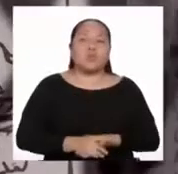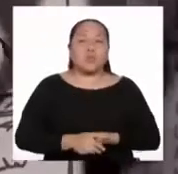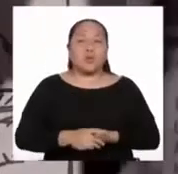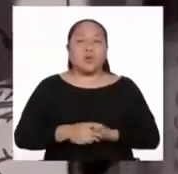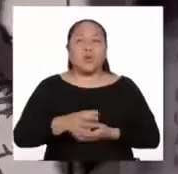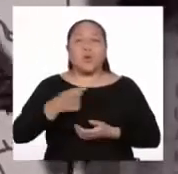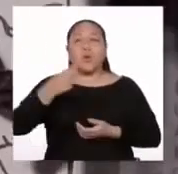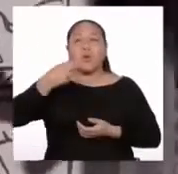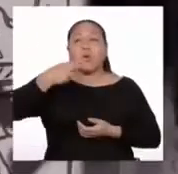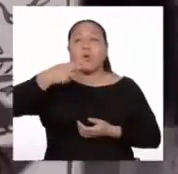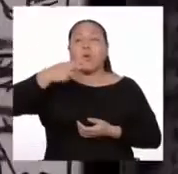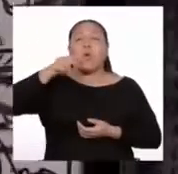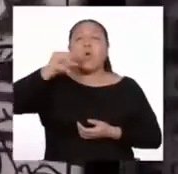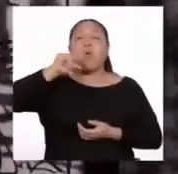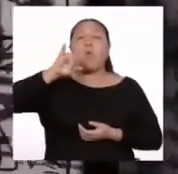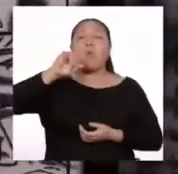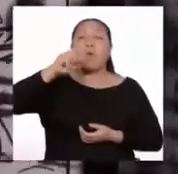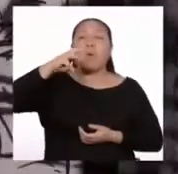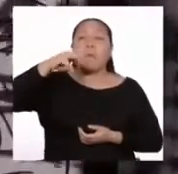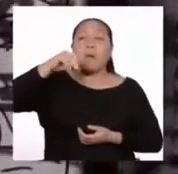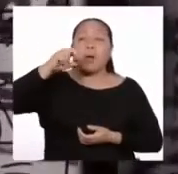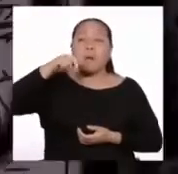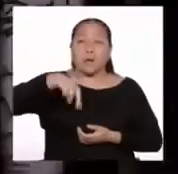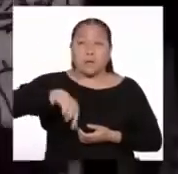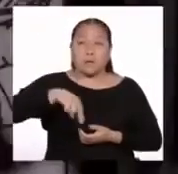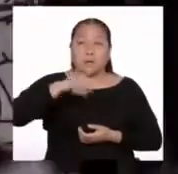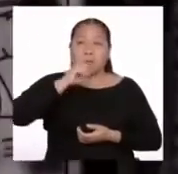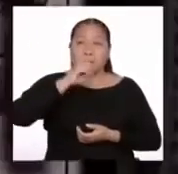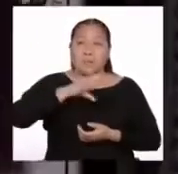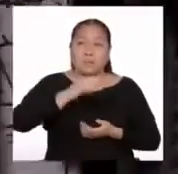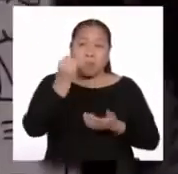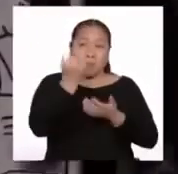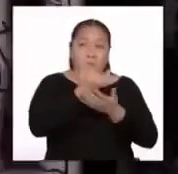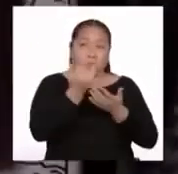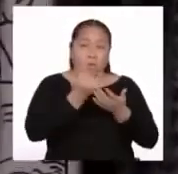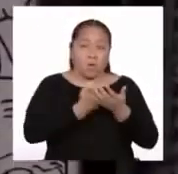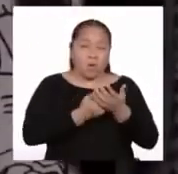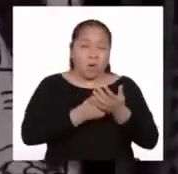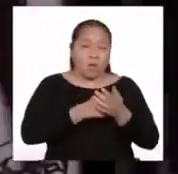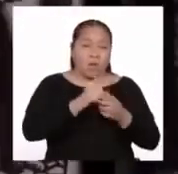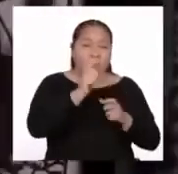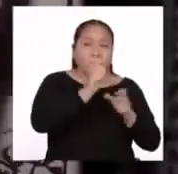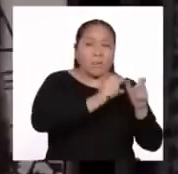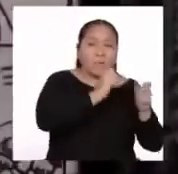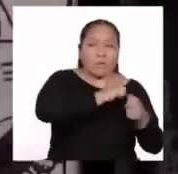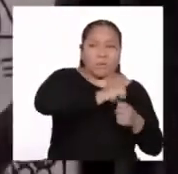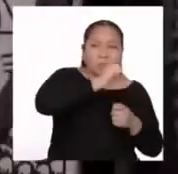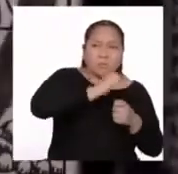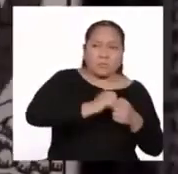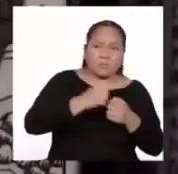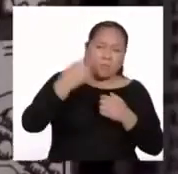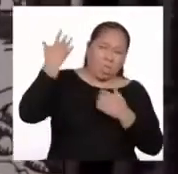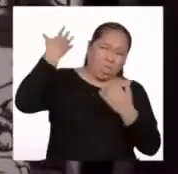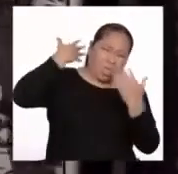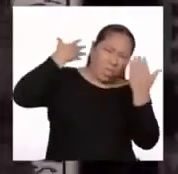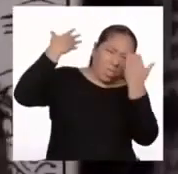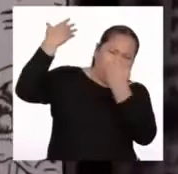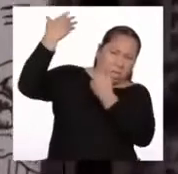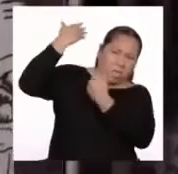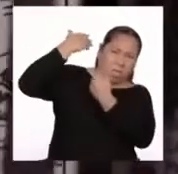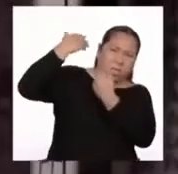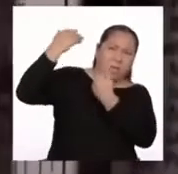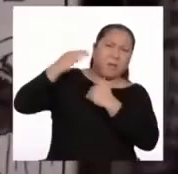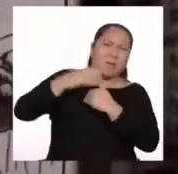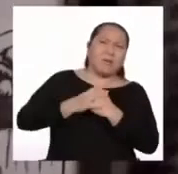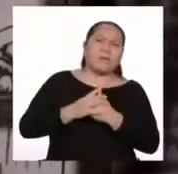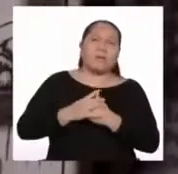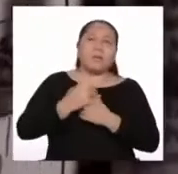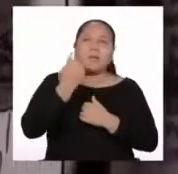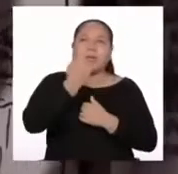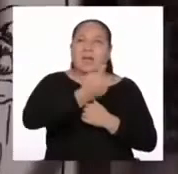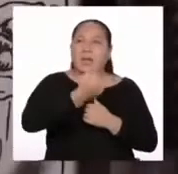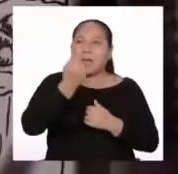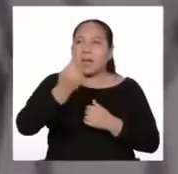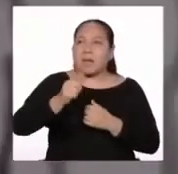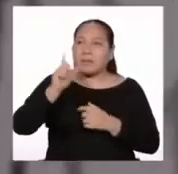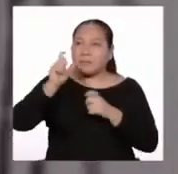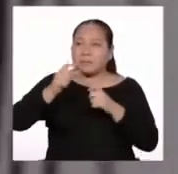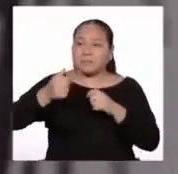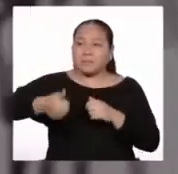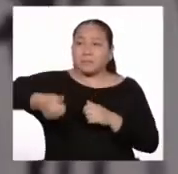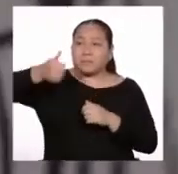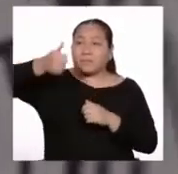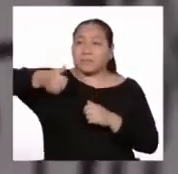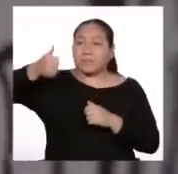Poma, viendo a parámetros medievales, dibuja al indígena totalmente acosado, y cada uno de los funcionarios está